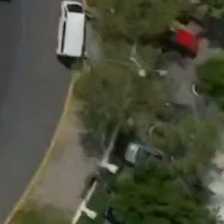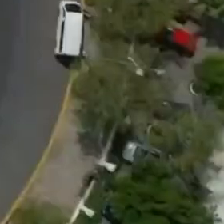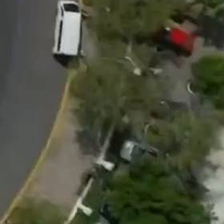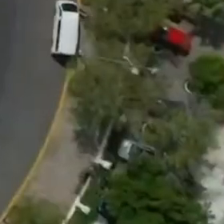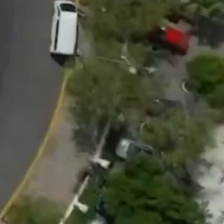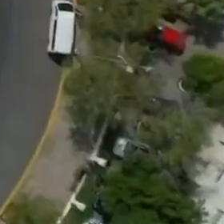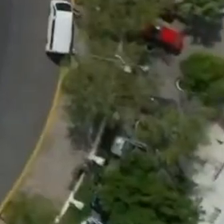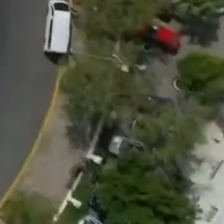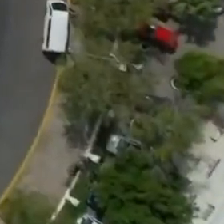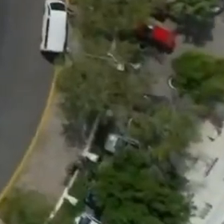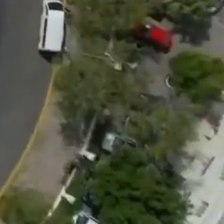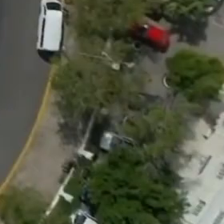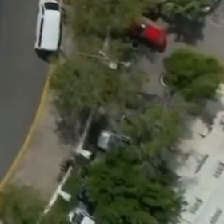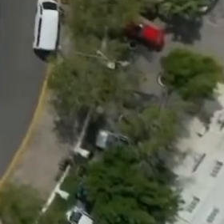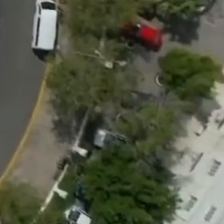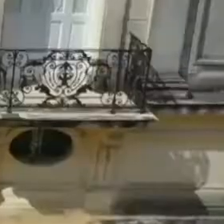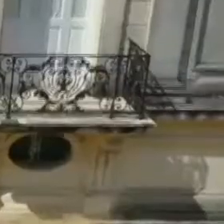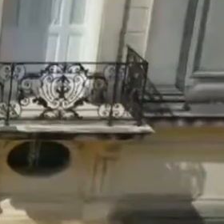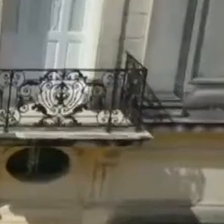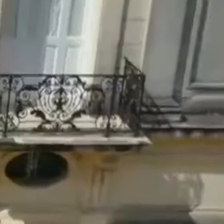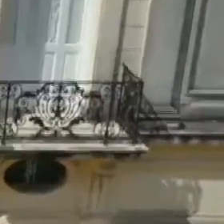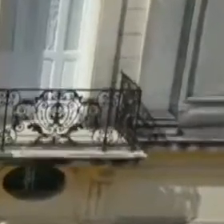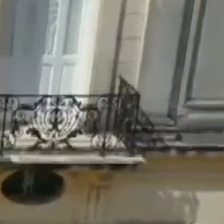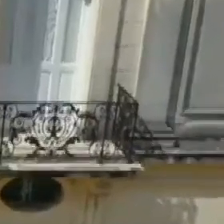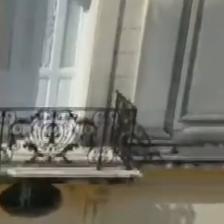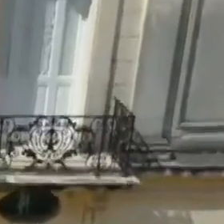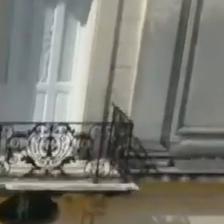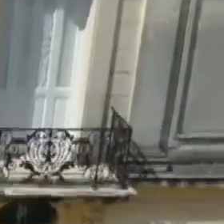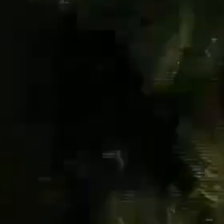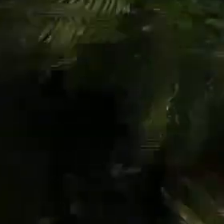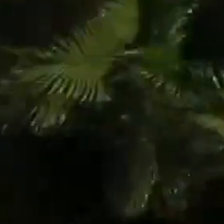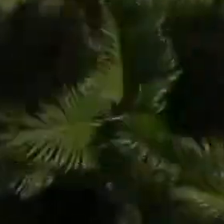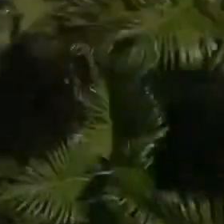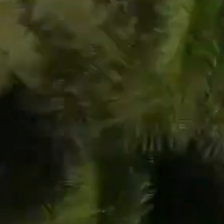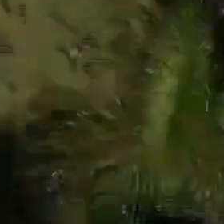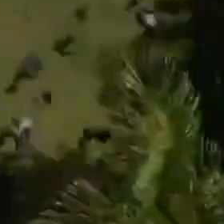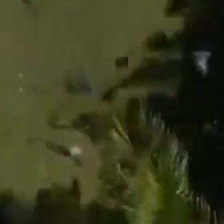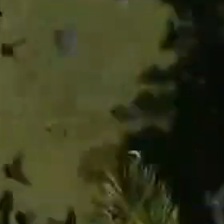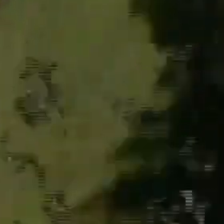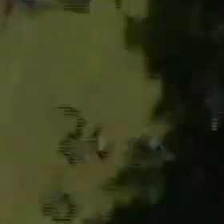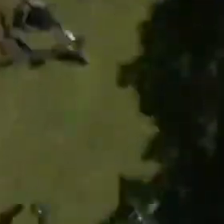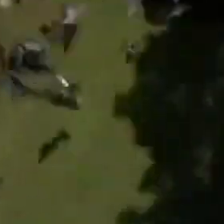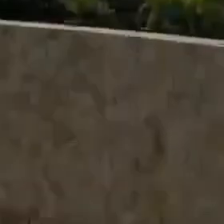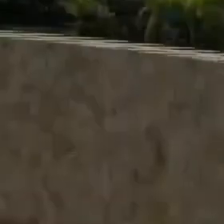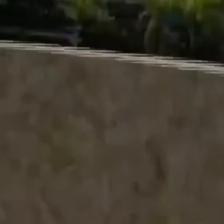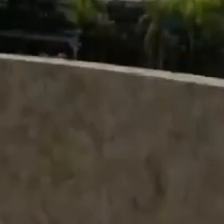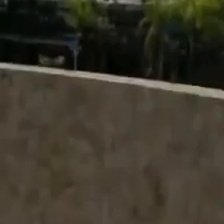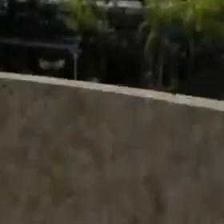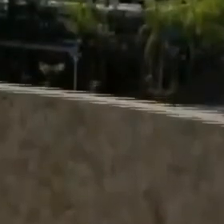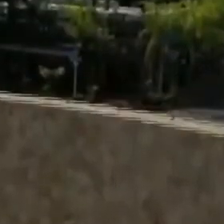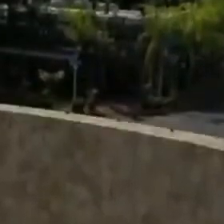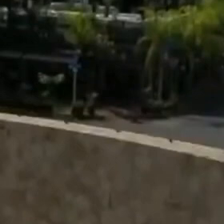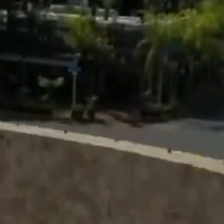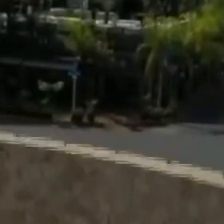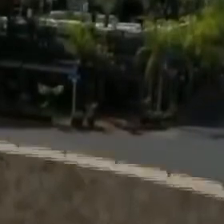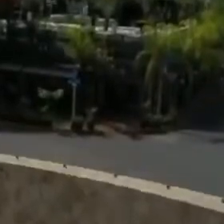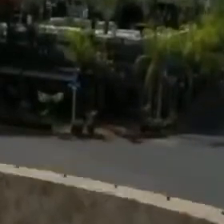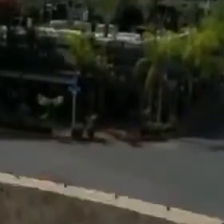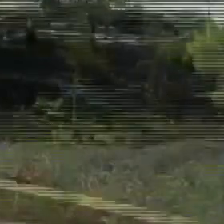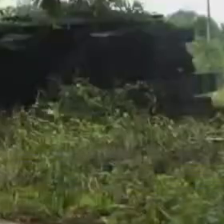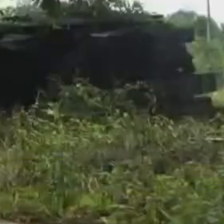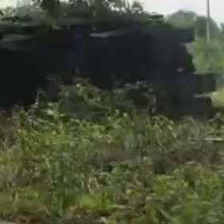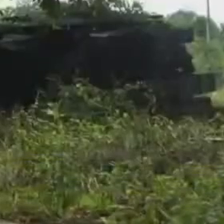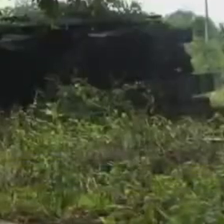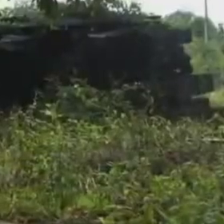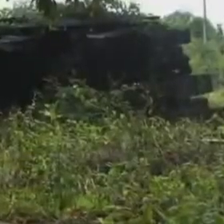facilitaron en forma importante el desarrollo económico, social y político del Estado. Lamentablemente, hoy en día,